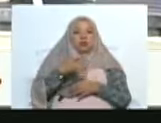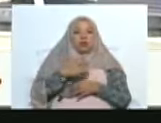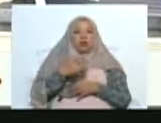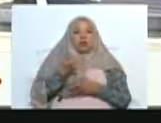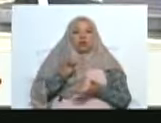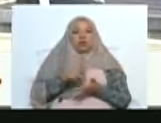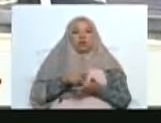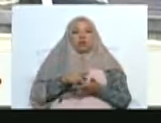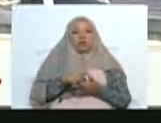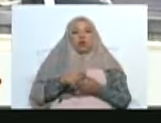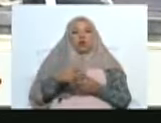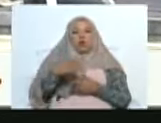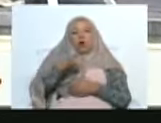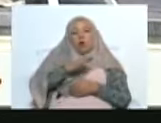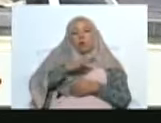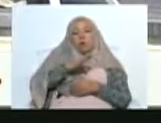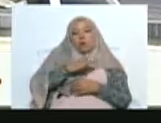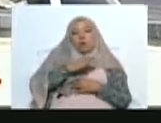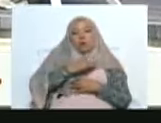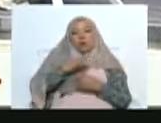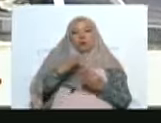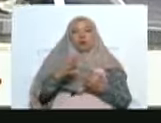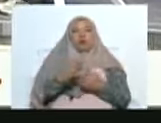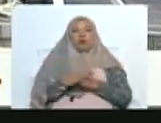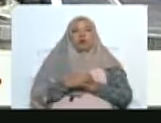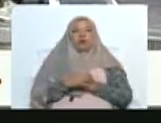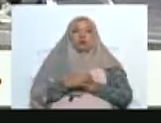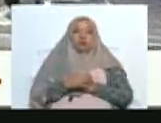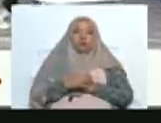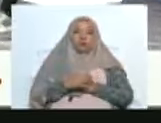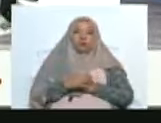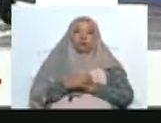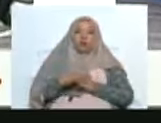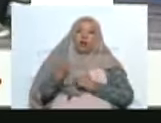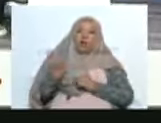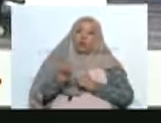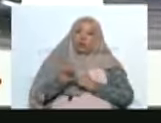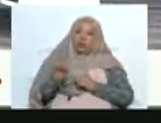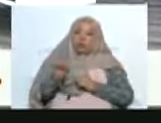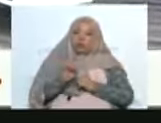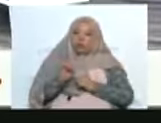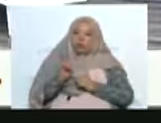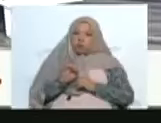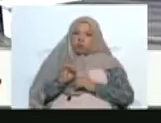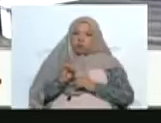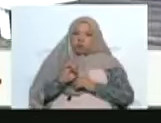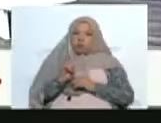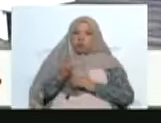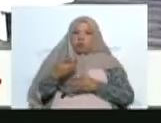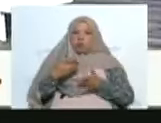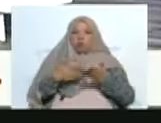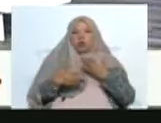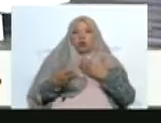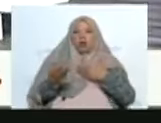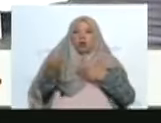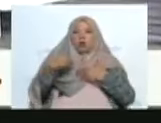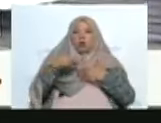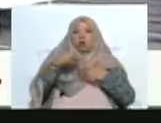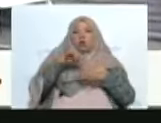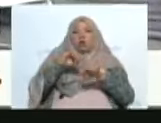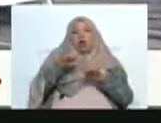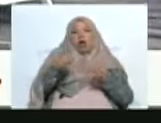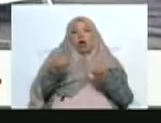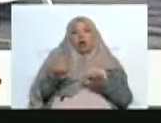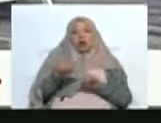el pertenecer a un país lleno de arte, de